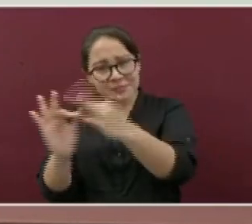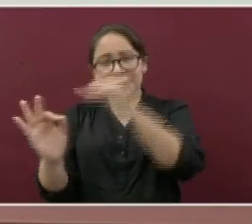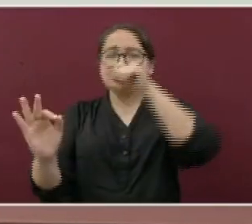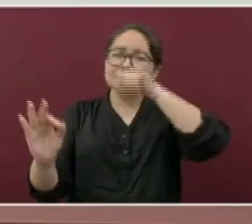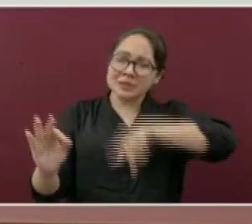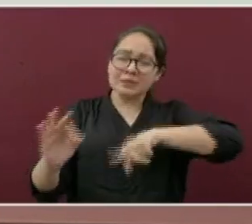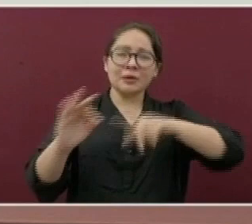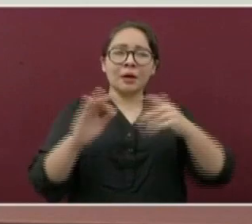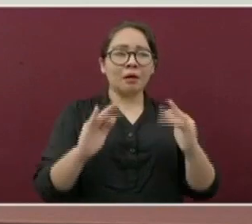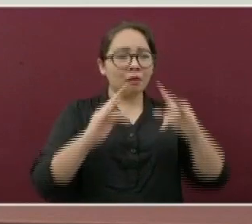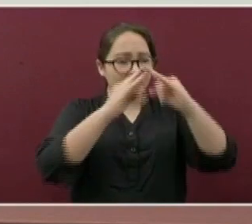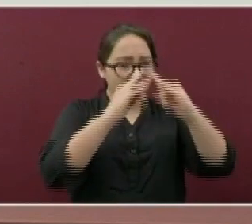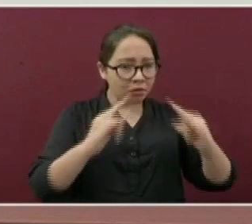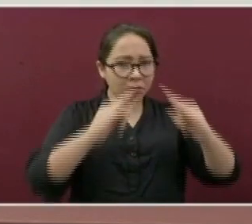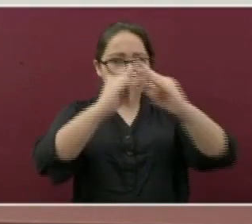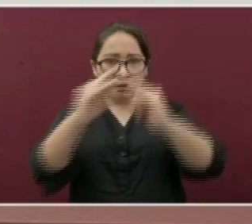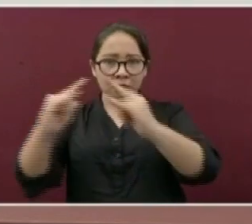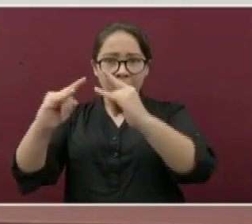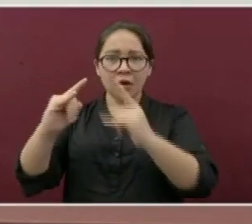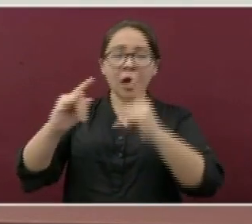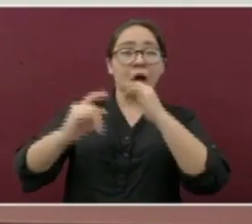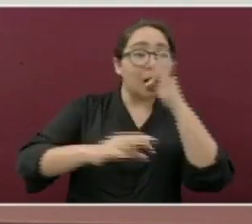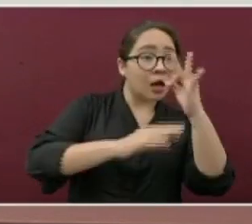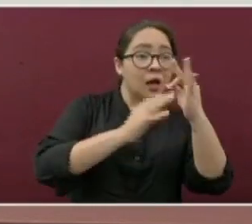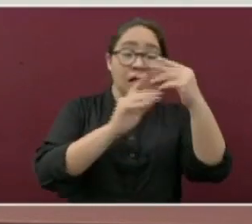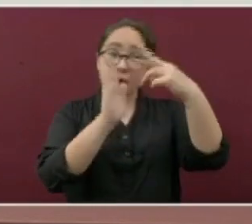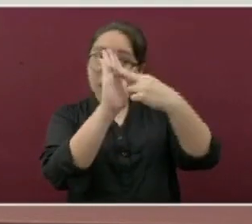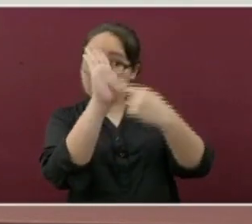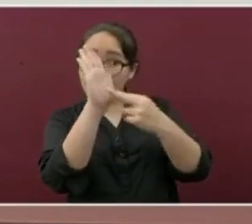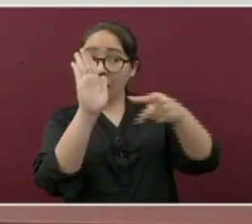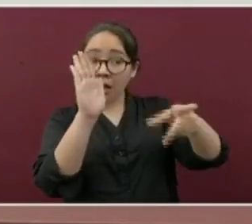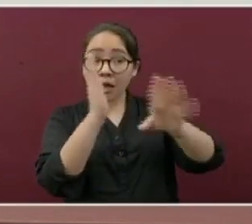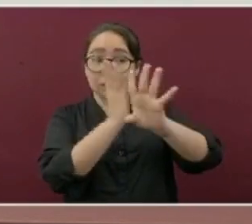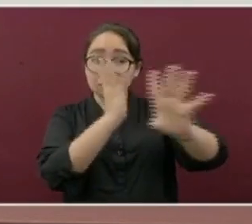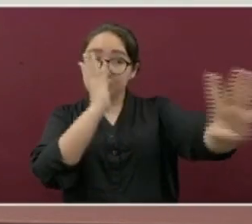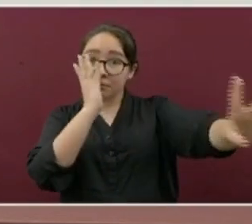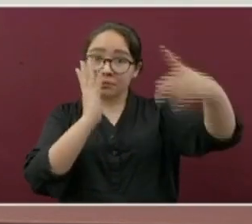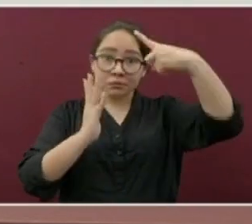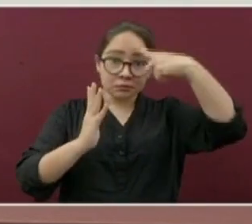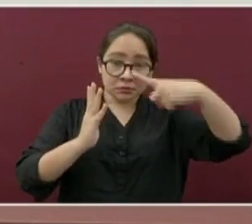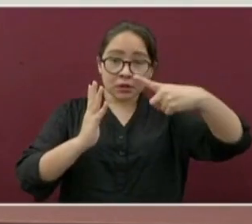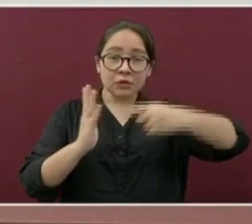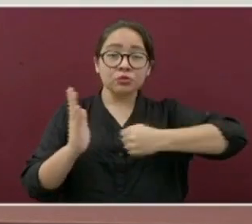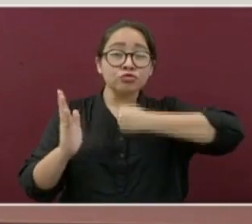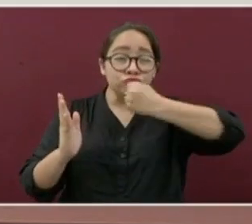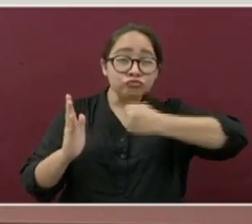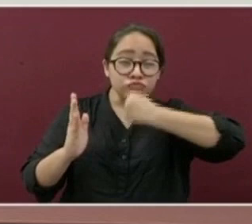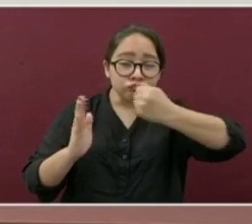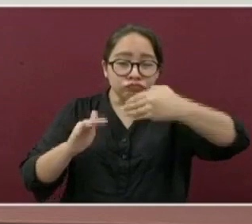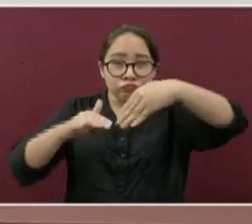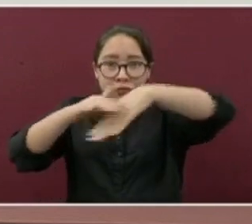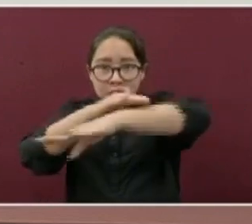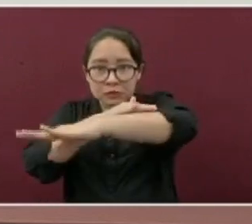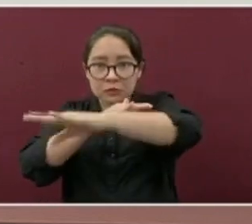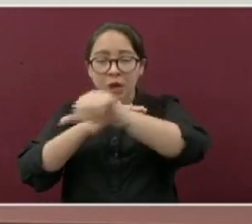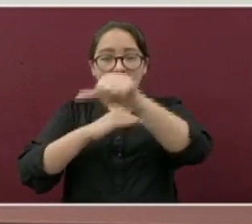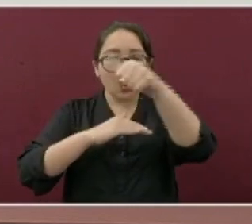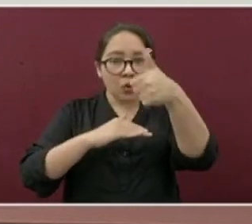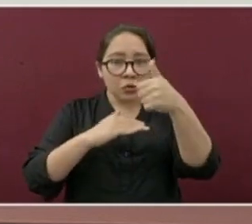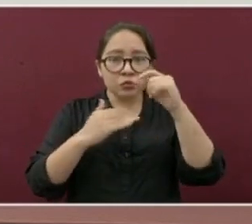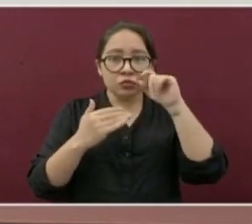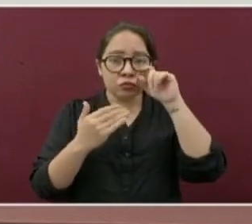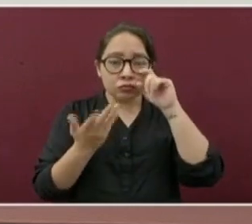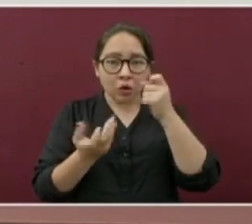las indicaciones en los accesos que estarán habilitados para adultos mayores y adultos